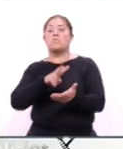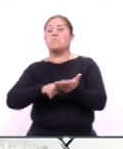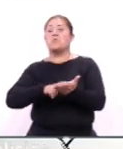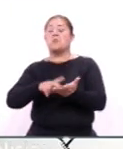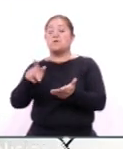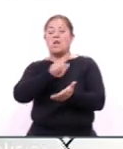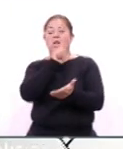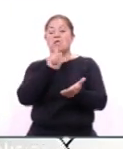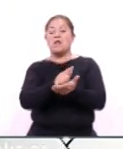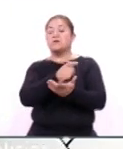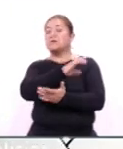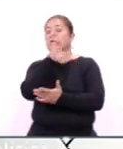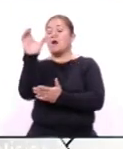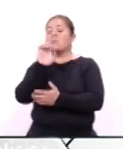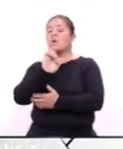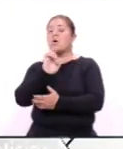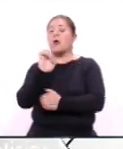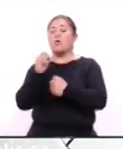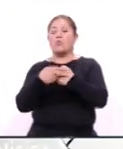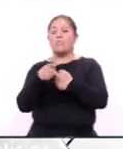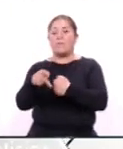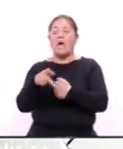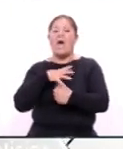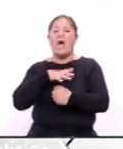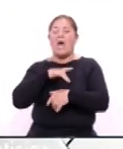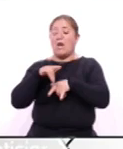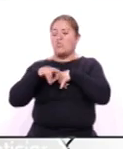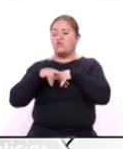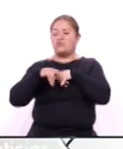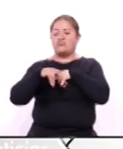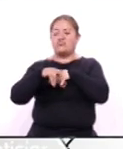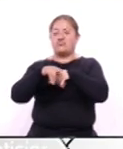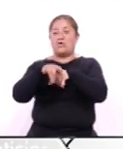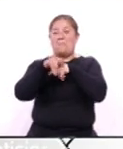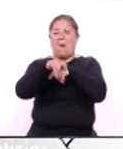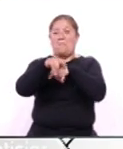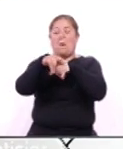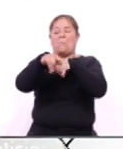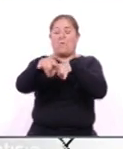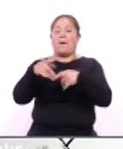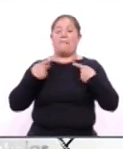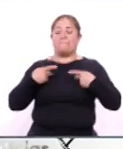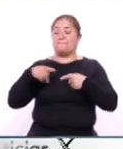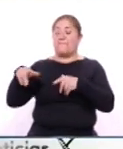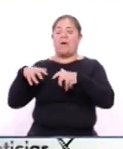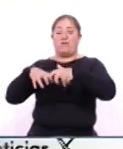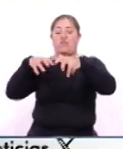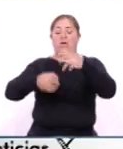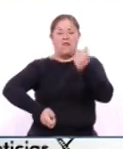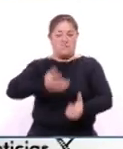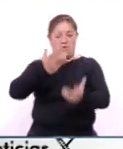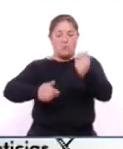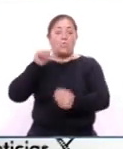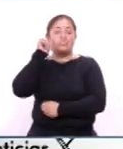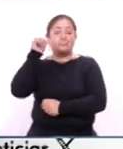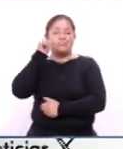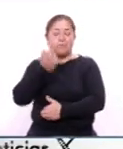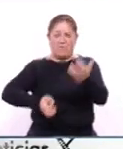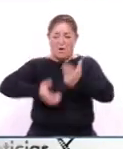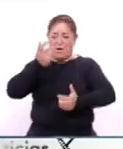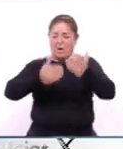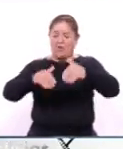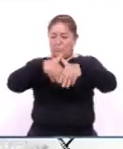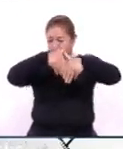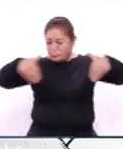europeas lo que provocó el caos en las carreteras de la ciudad donde los manifestantes quemaron neumáticos y levantaron barricadas